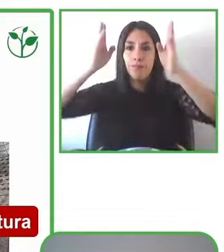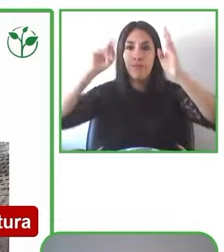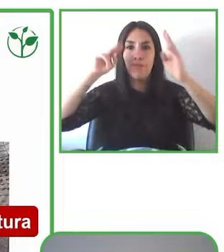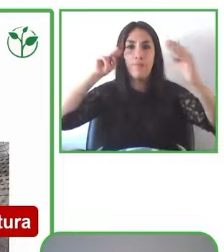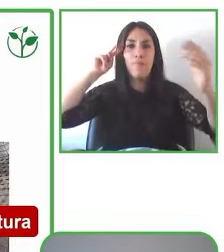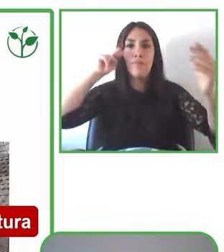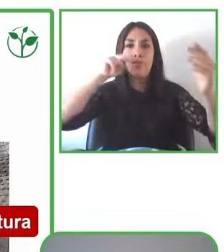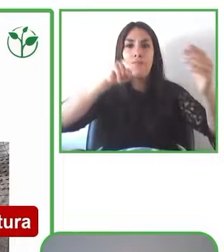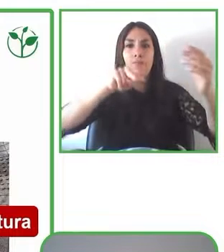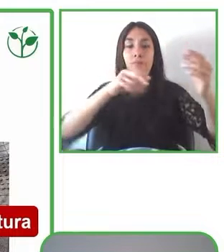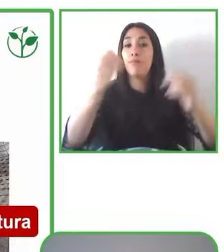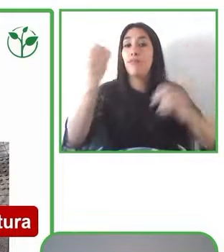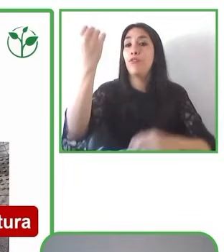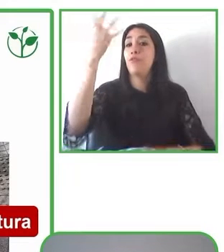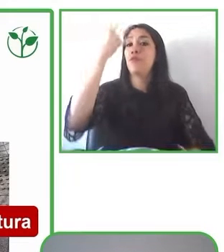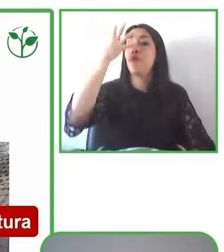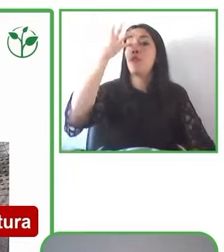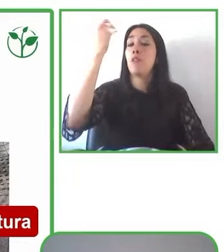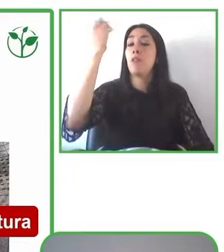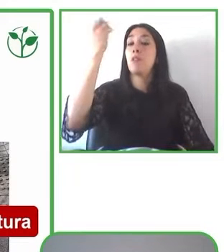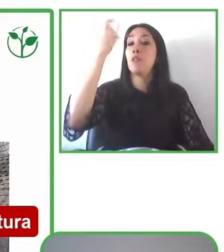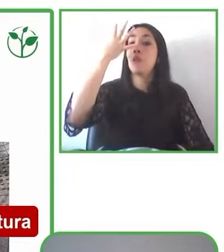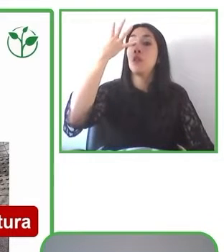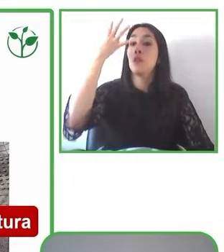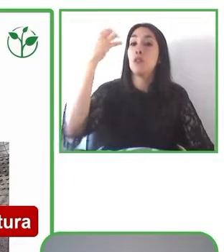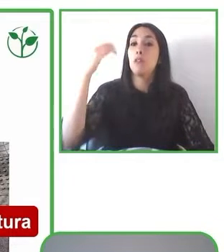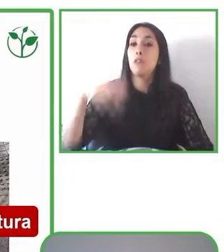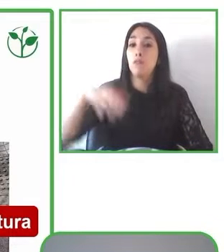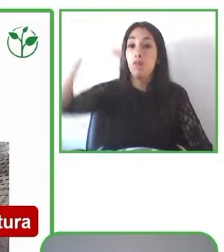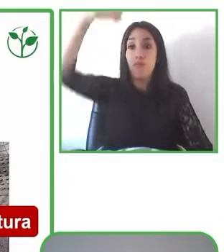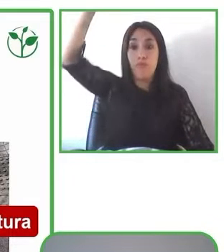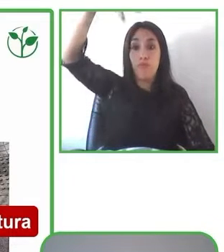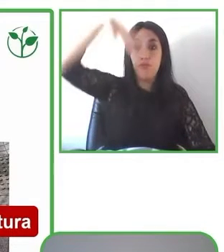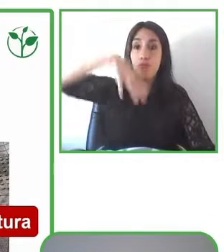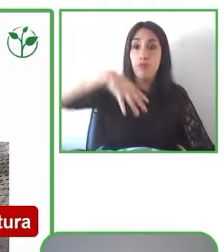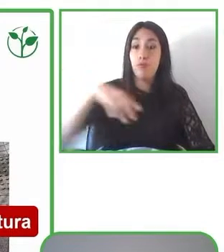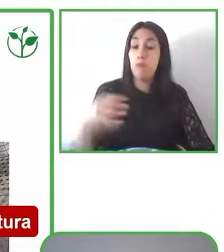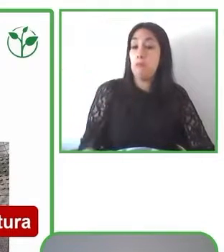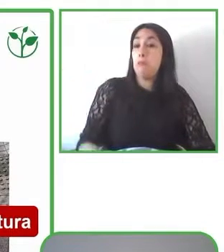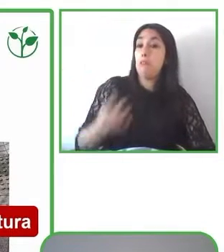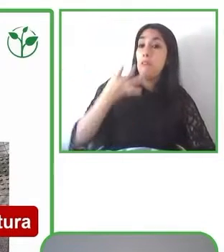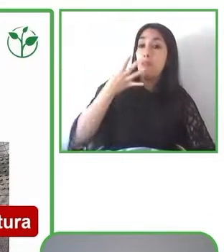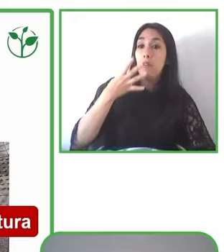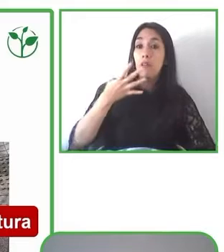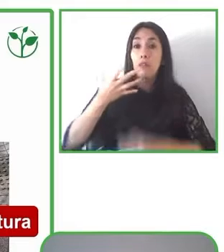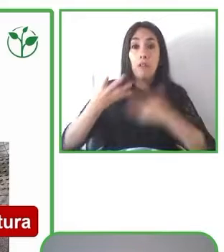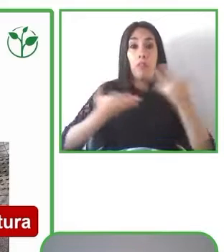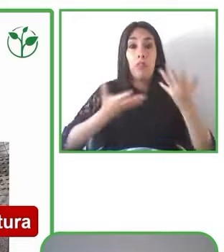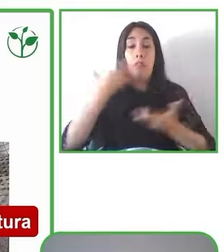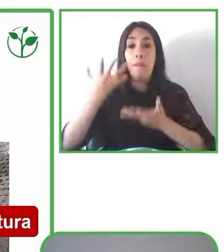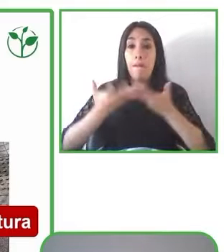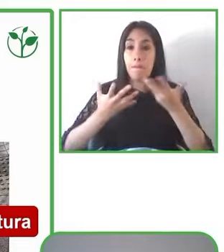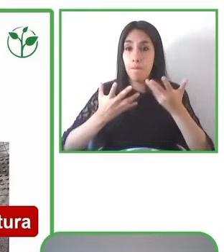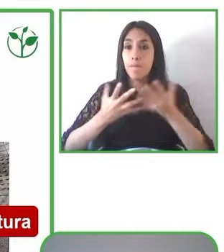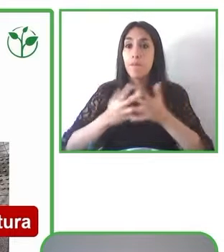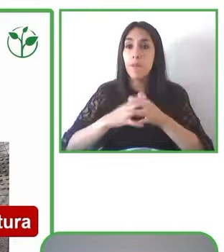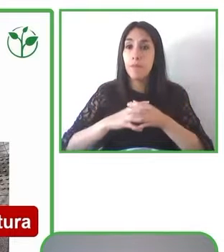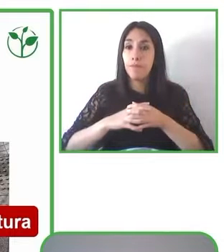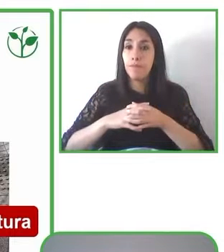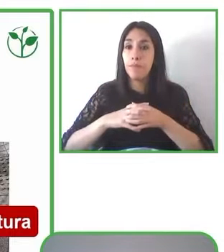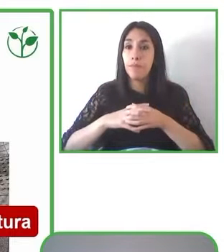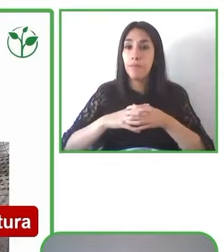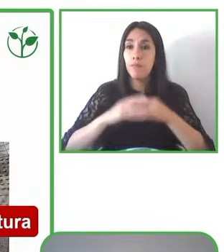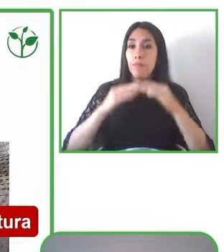encandilamientos en el piso con esta superficie tan, tan lisa. Y a la derecha vemos muchas